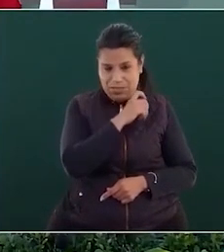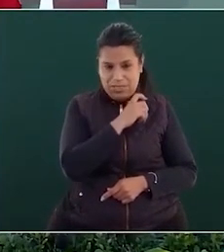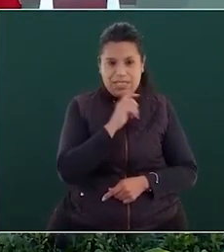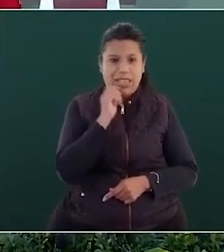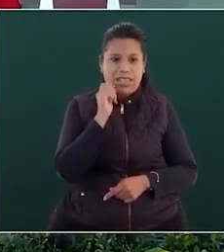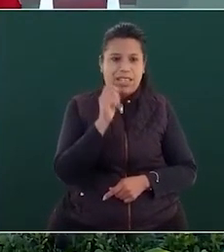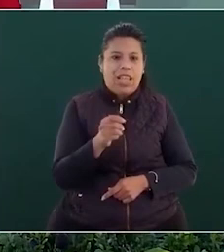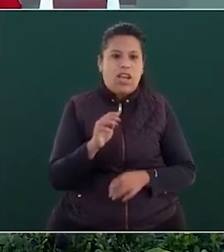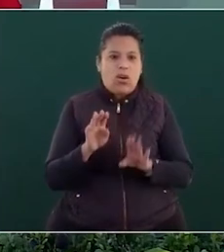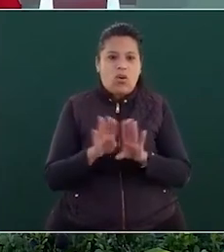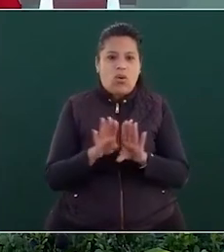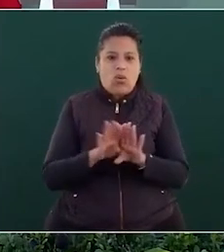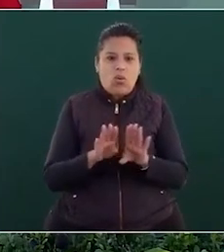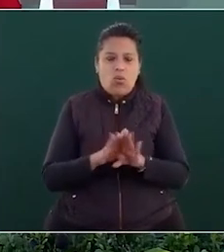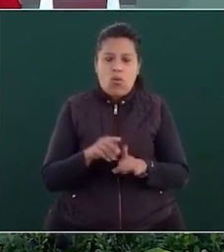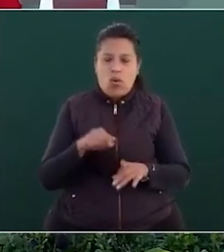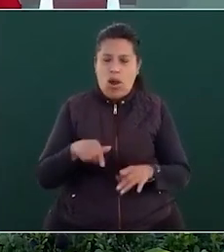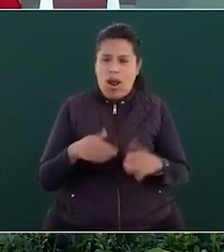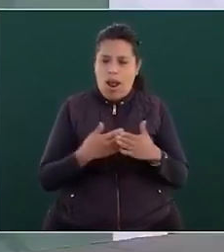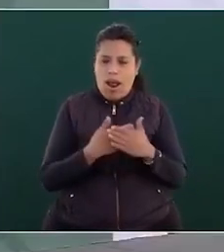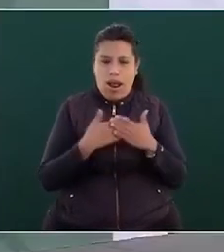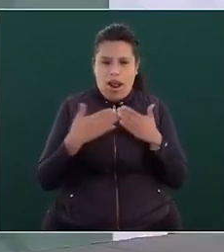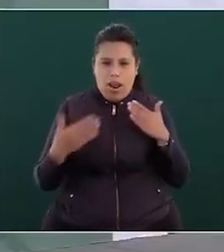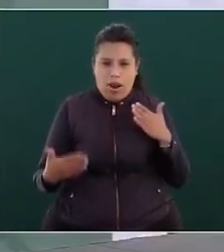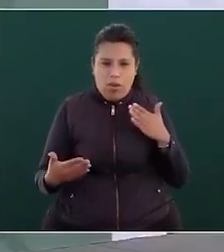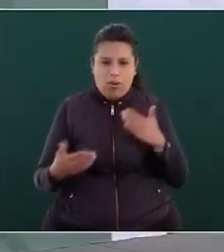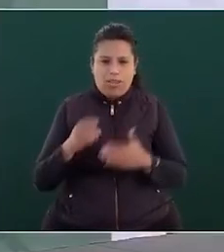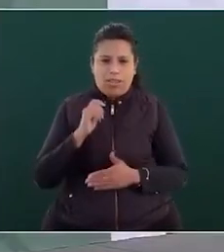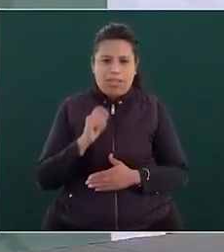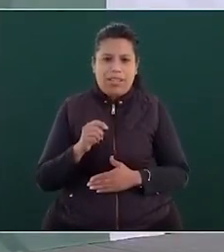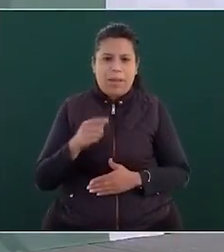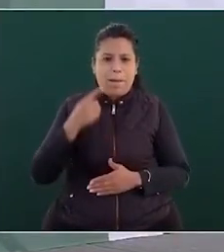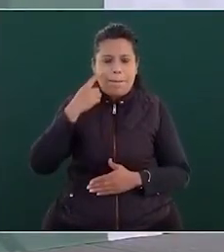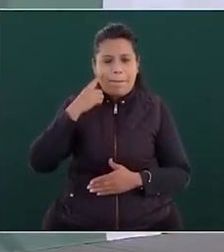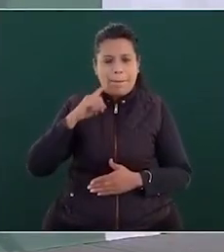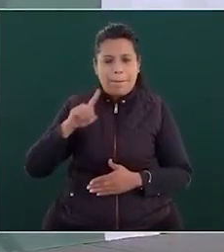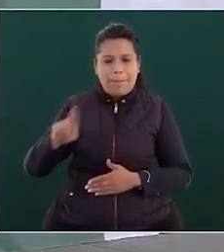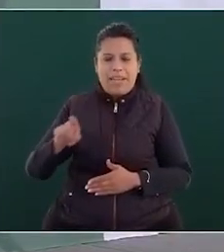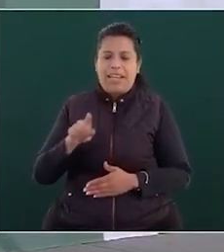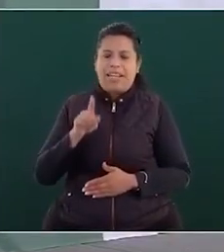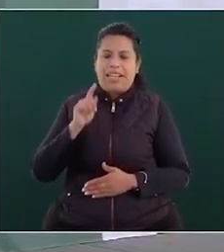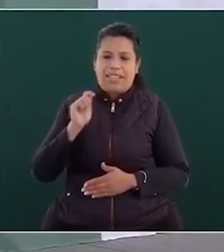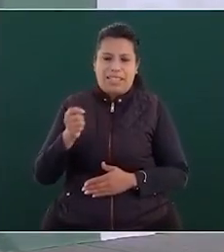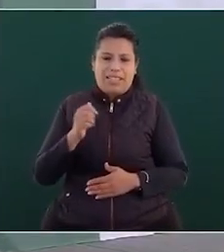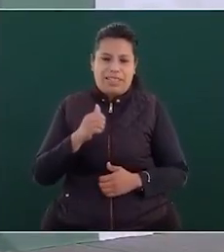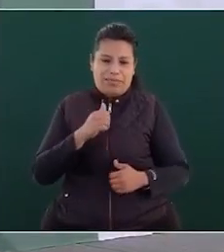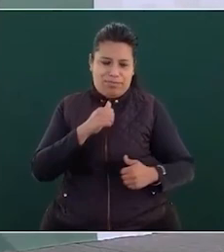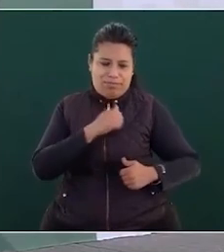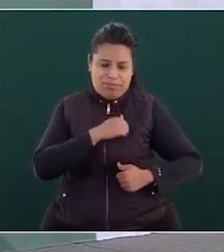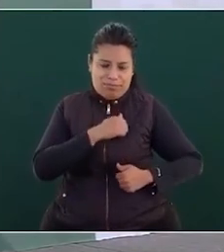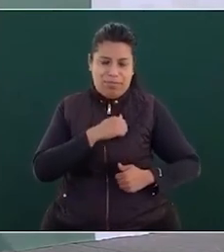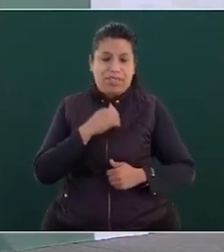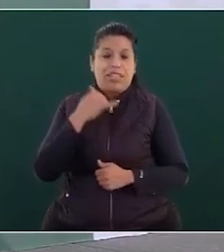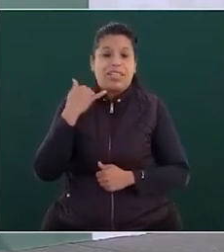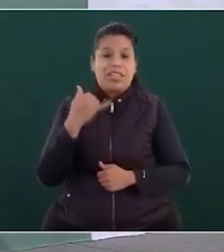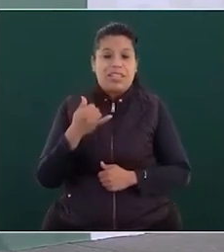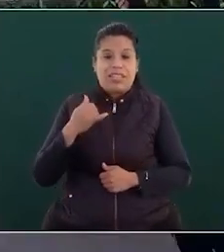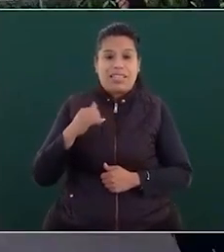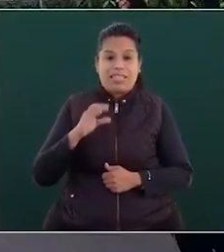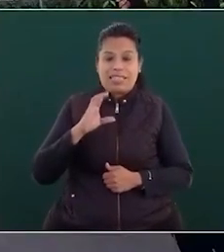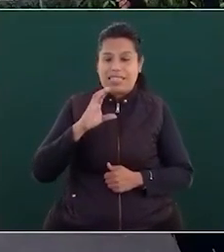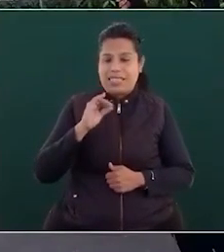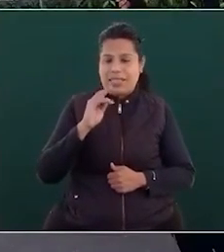rendición del poder civil ante el poder militar o sea